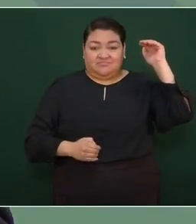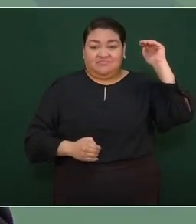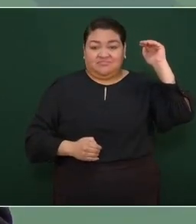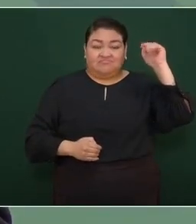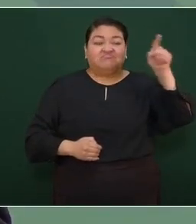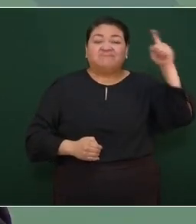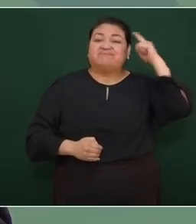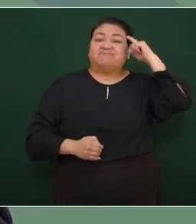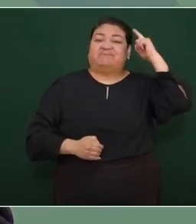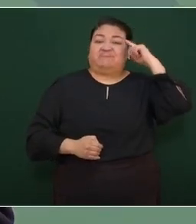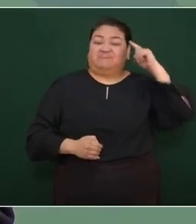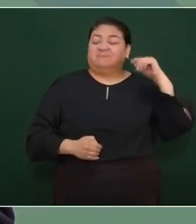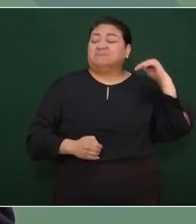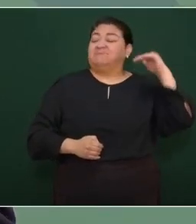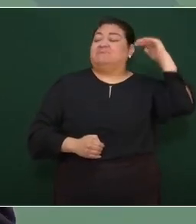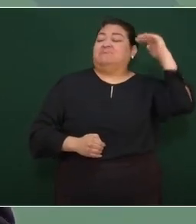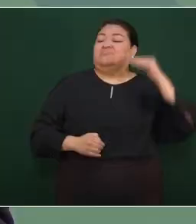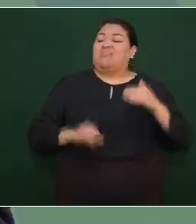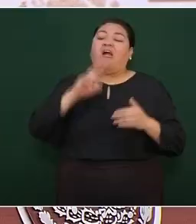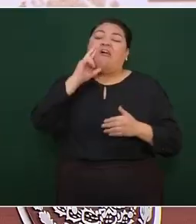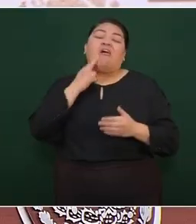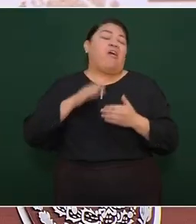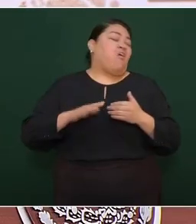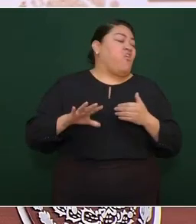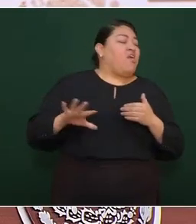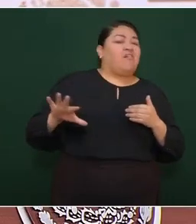son clasistas son racistas